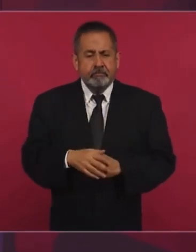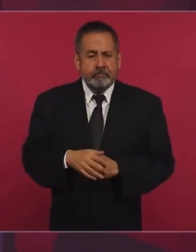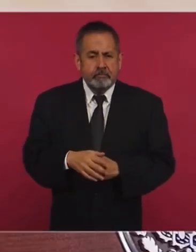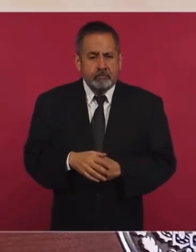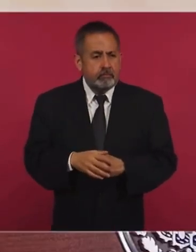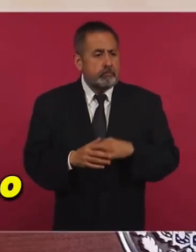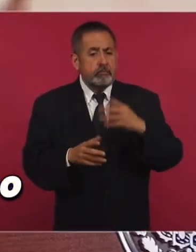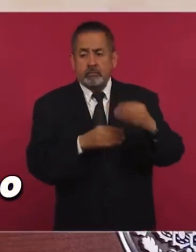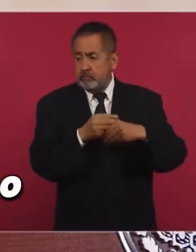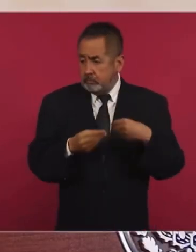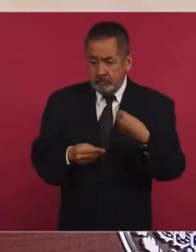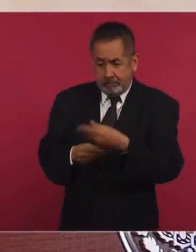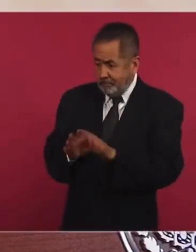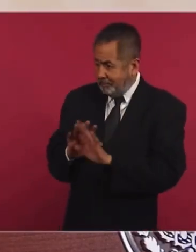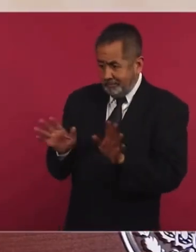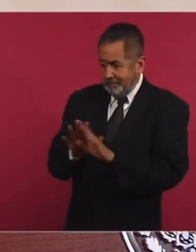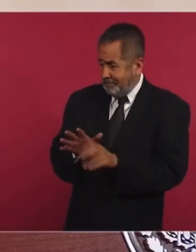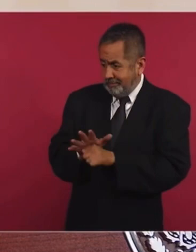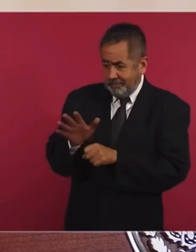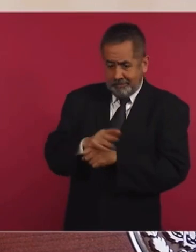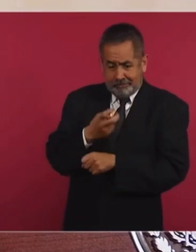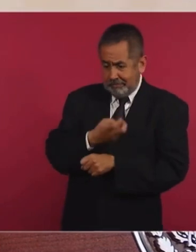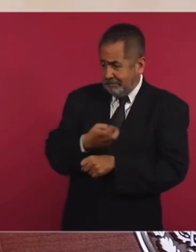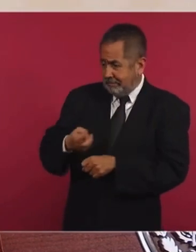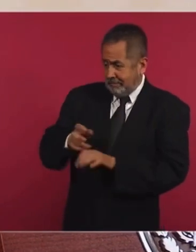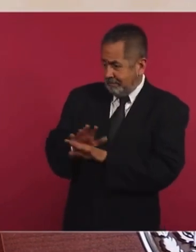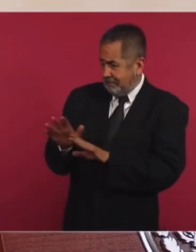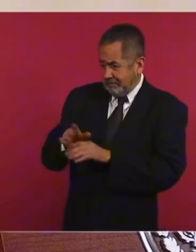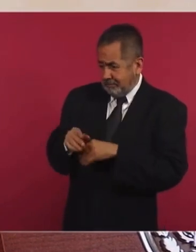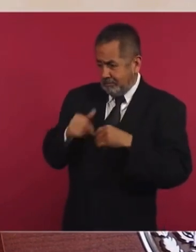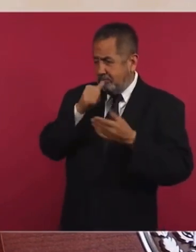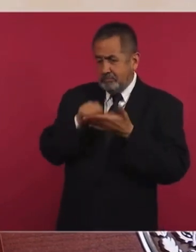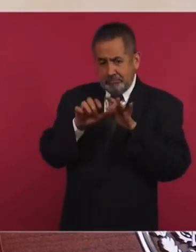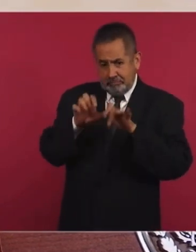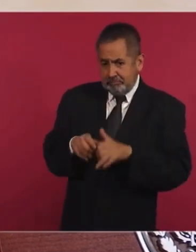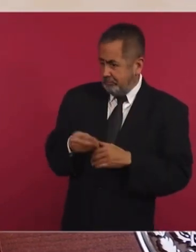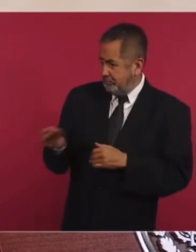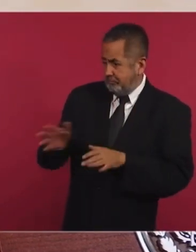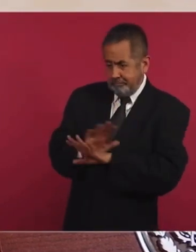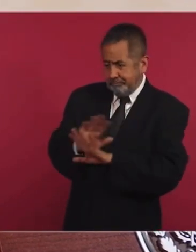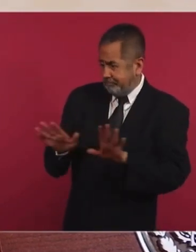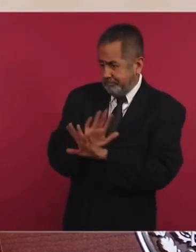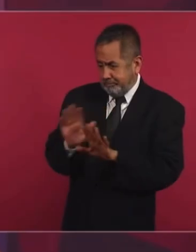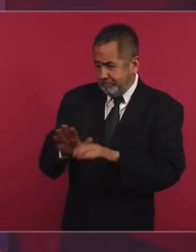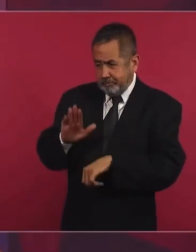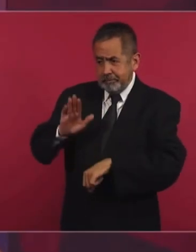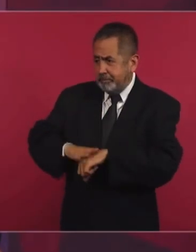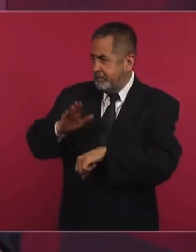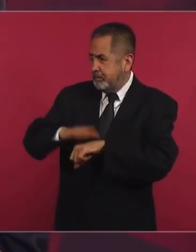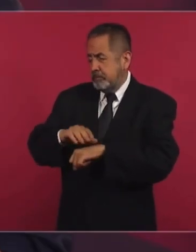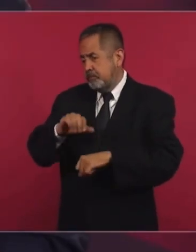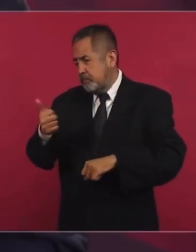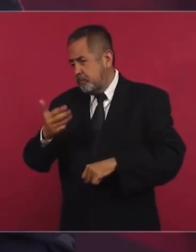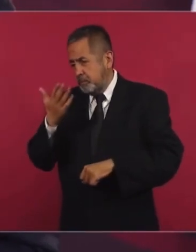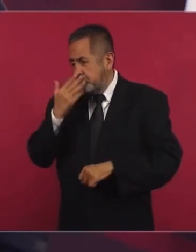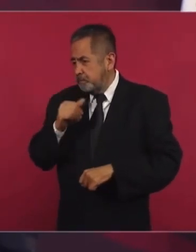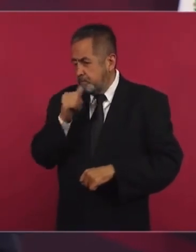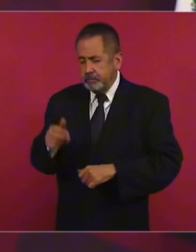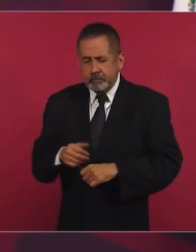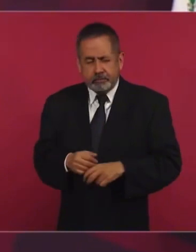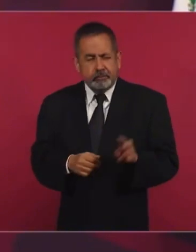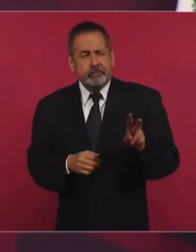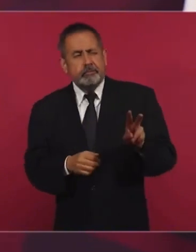contestaron que ya no tenían por escrito más. Es algo